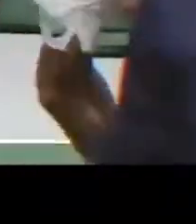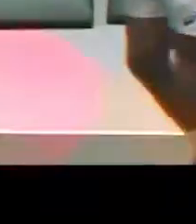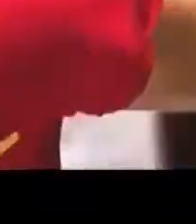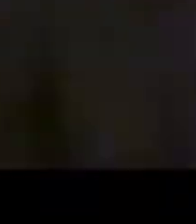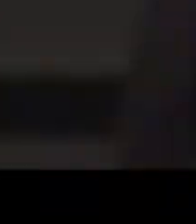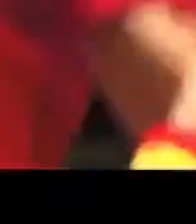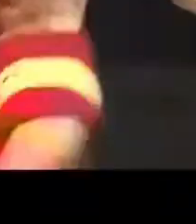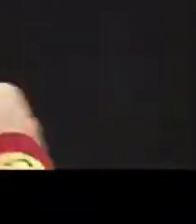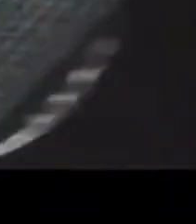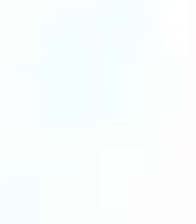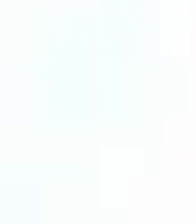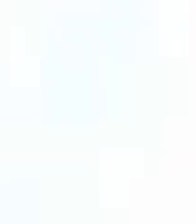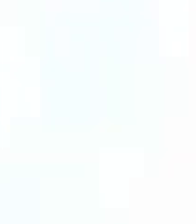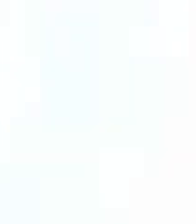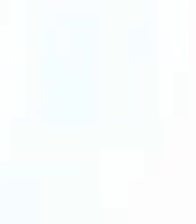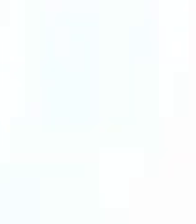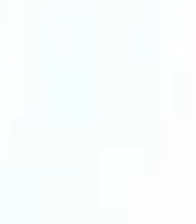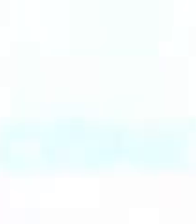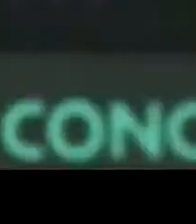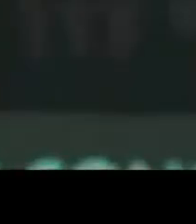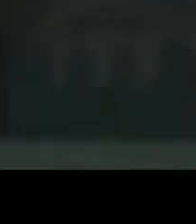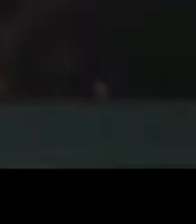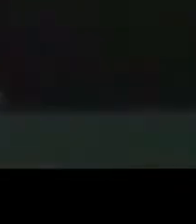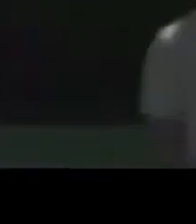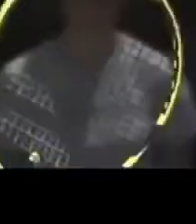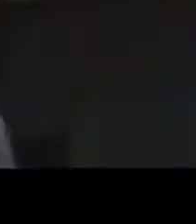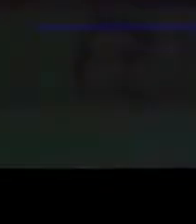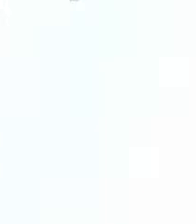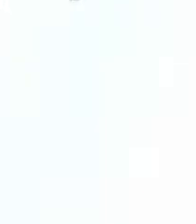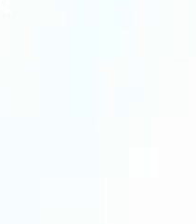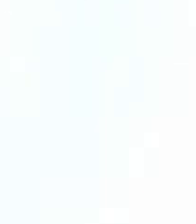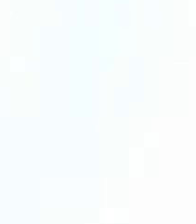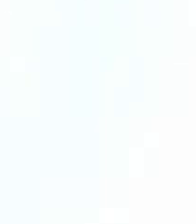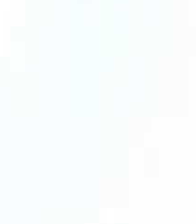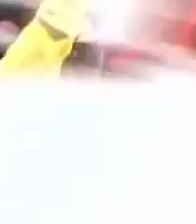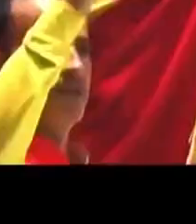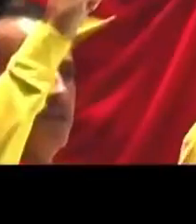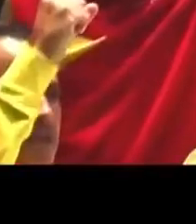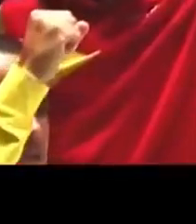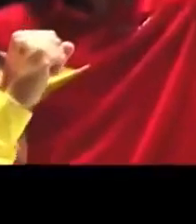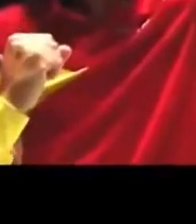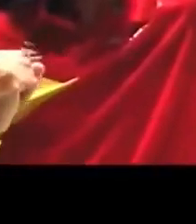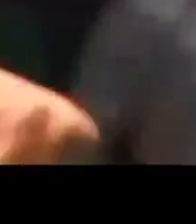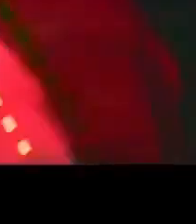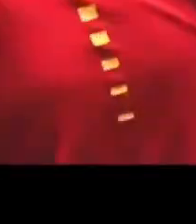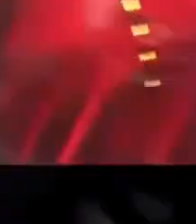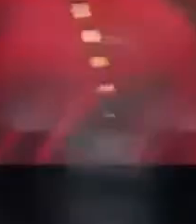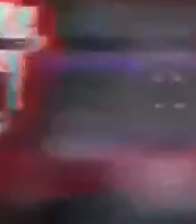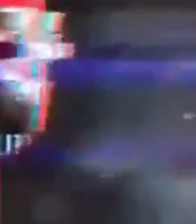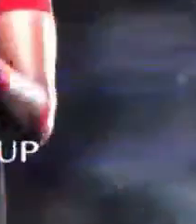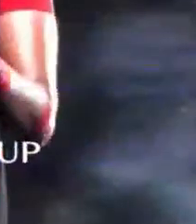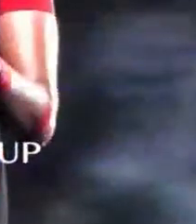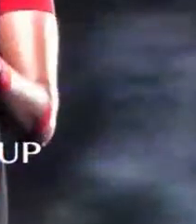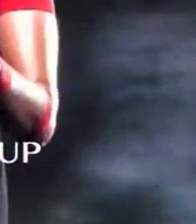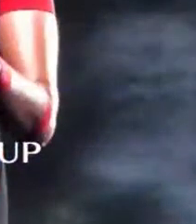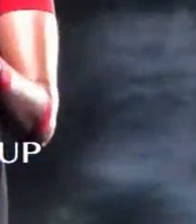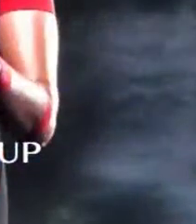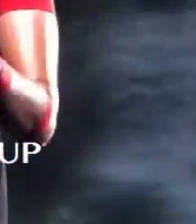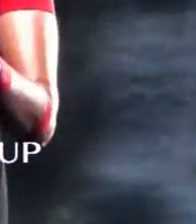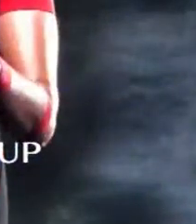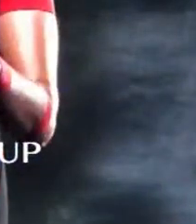Patrocinador oficial de la Copa Davis El evento deportivo más grande del año Es por él